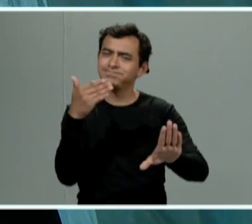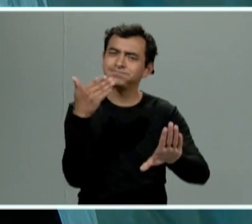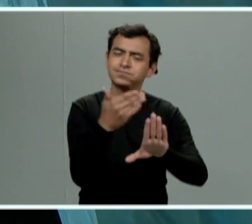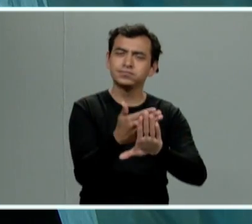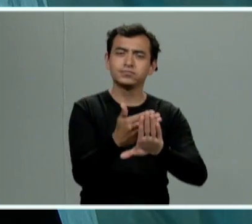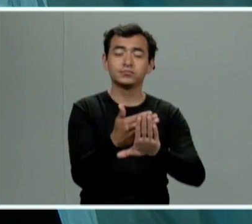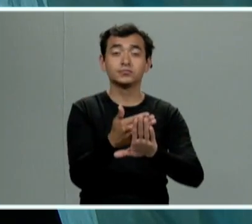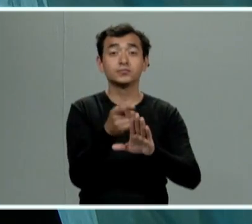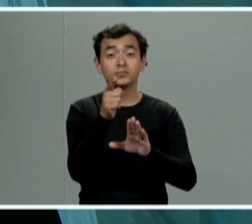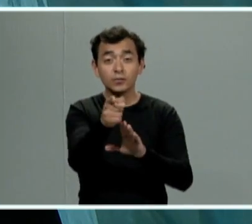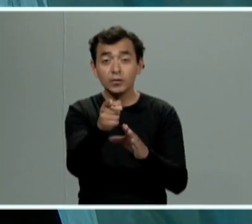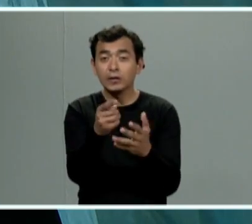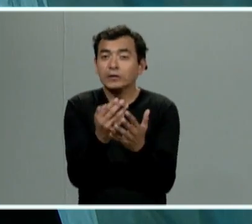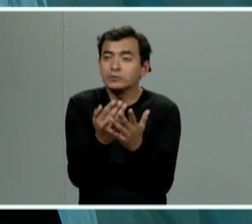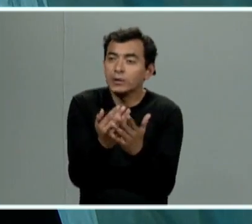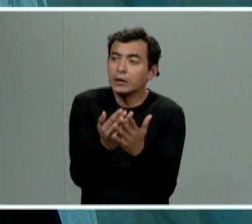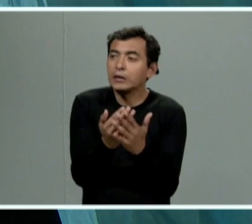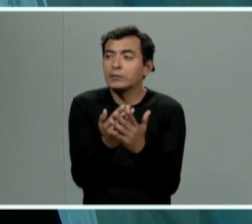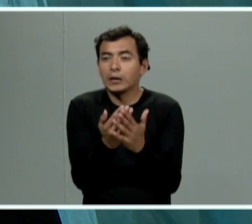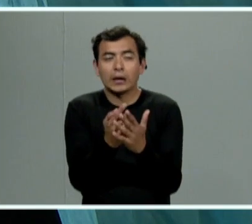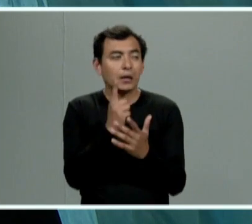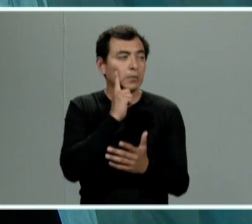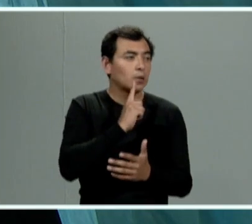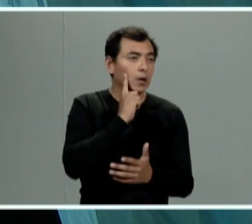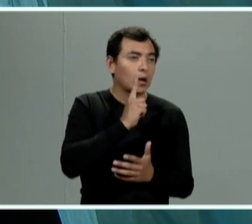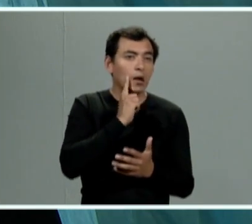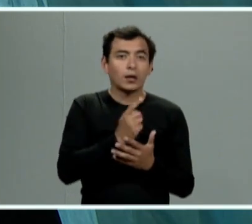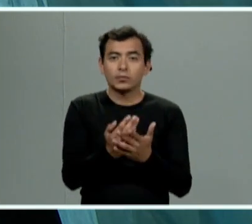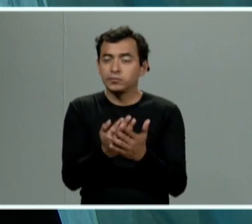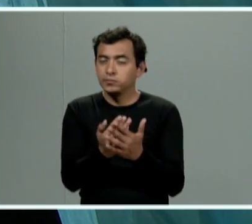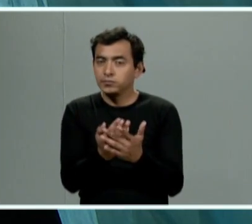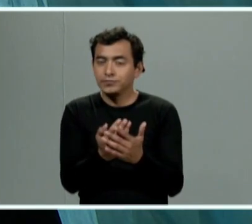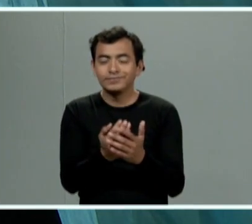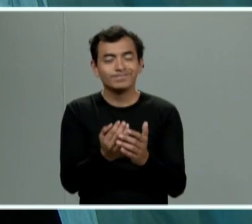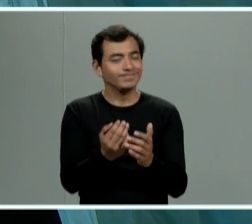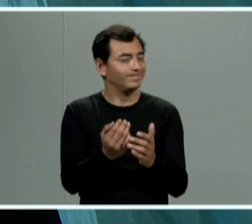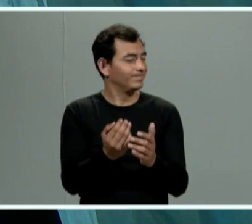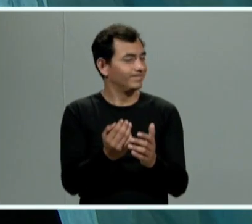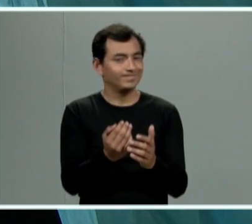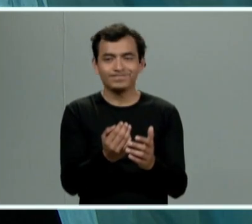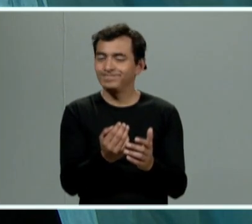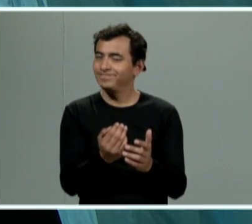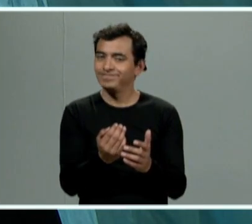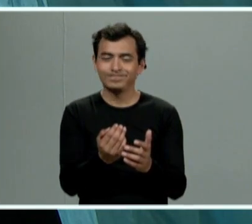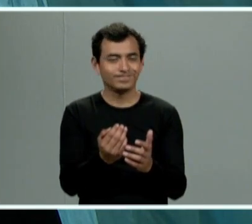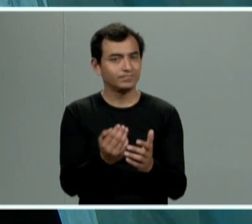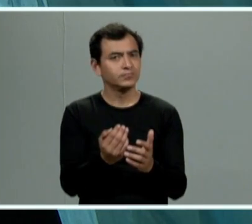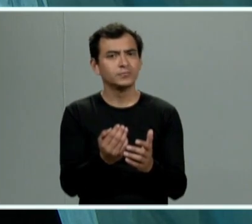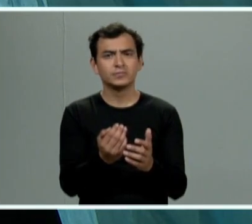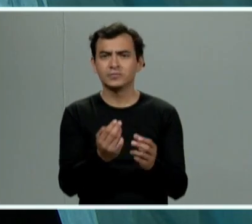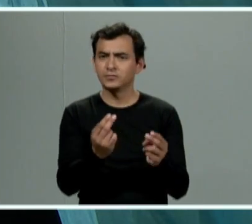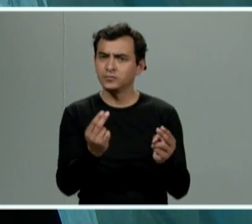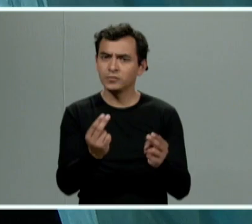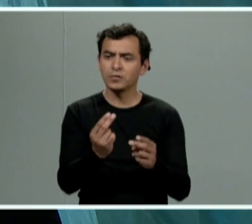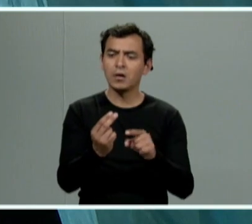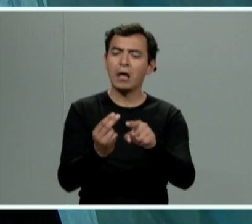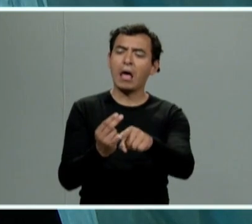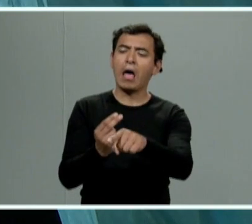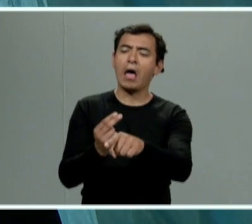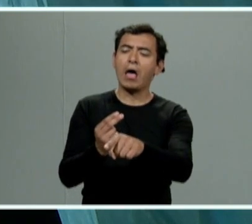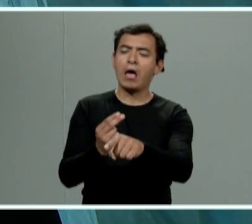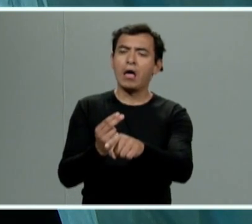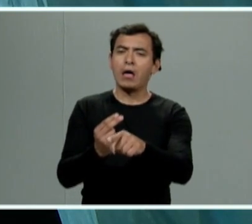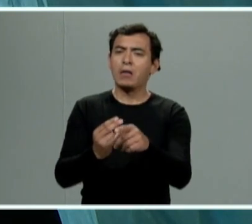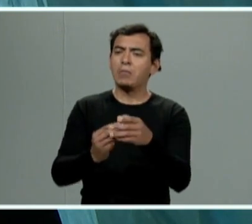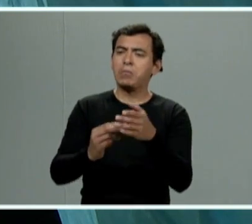que no esperemos como mujeres en que se nos tenga que inferir alguna